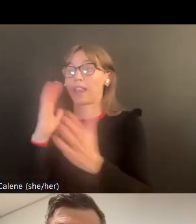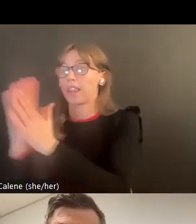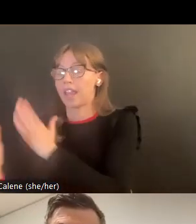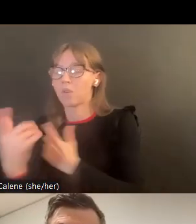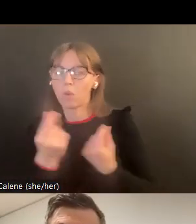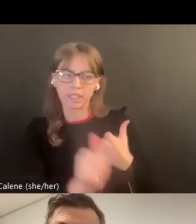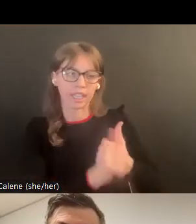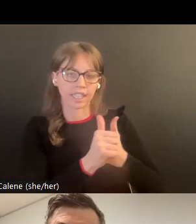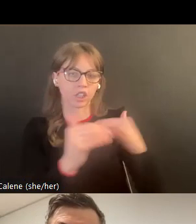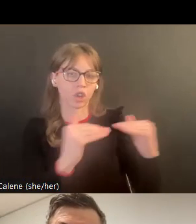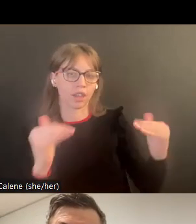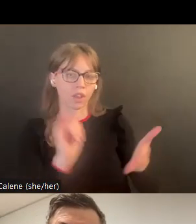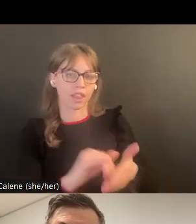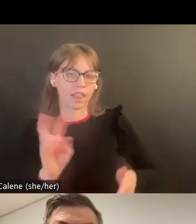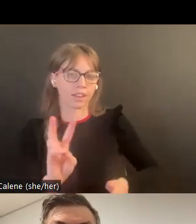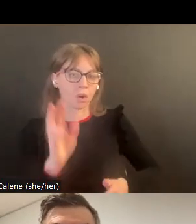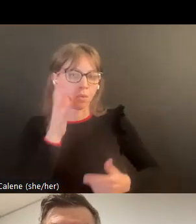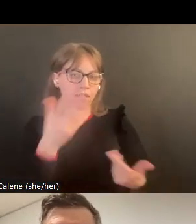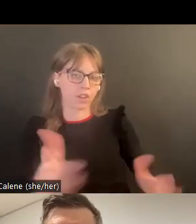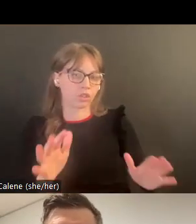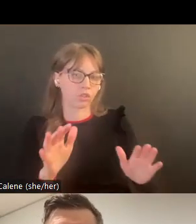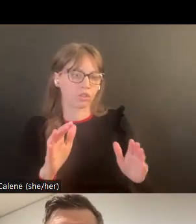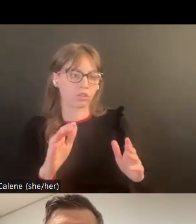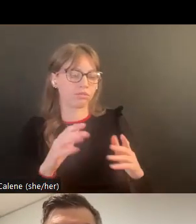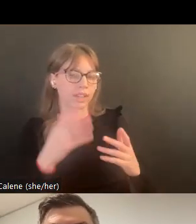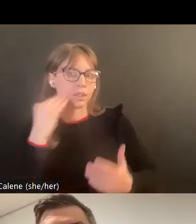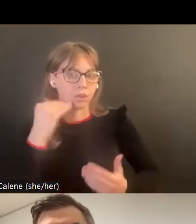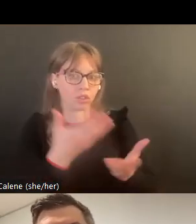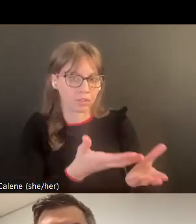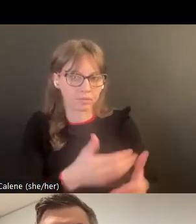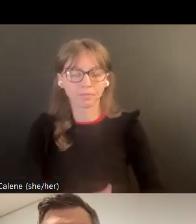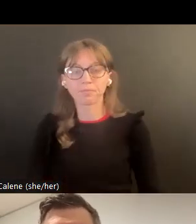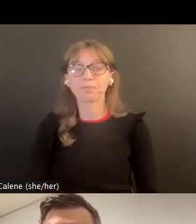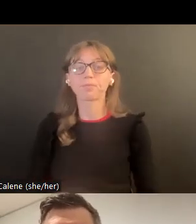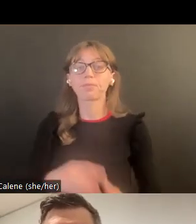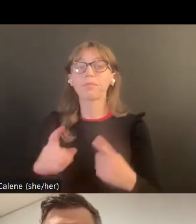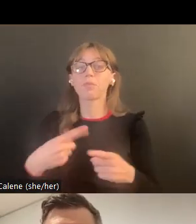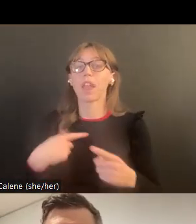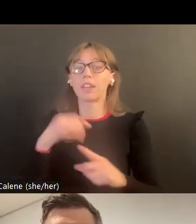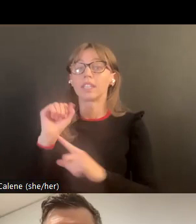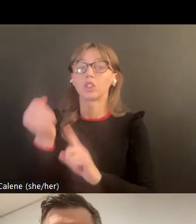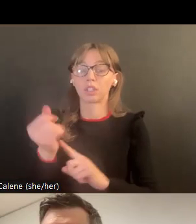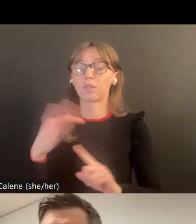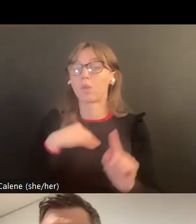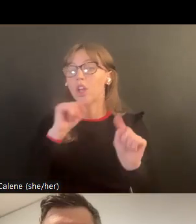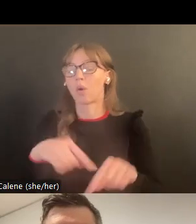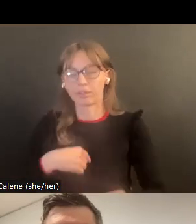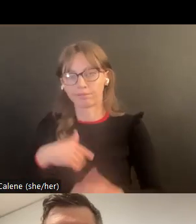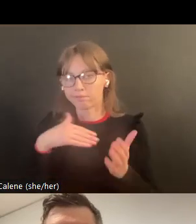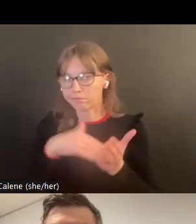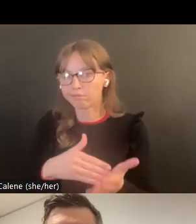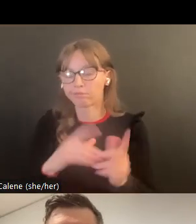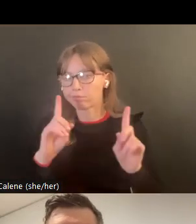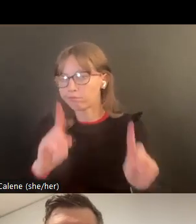conceder, ser concedente a la condición, te puede ir incrementando el peligro